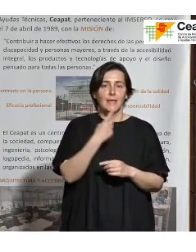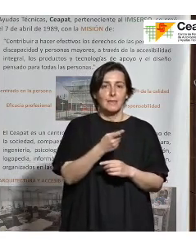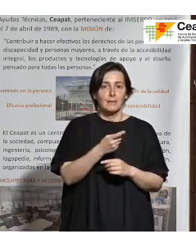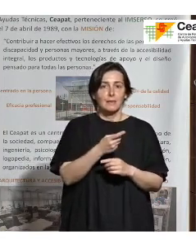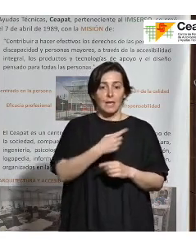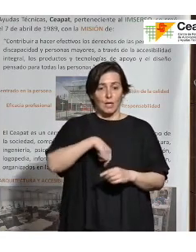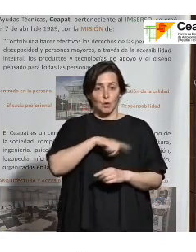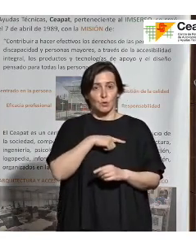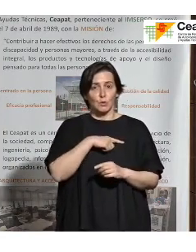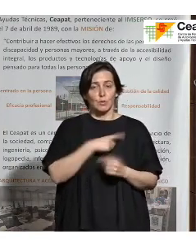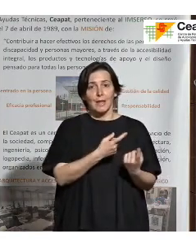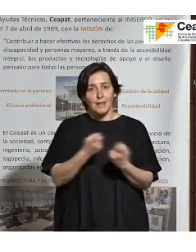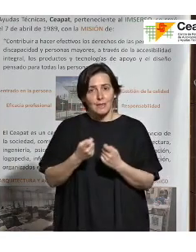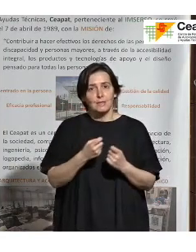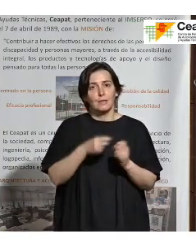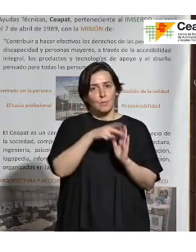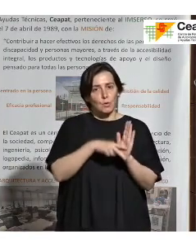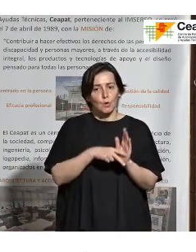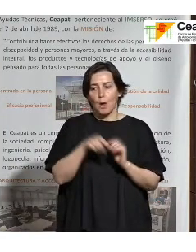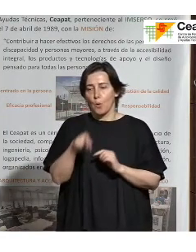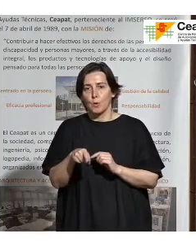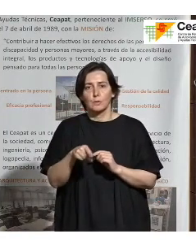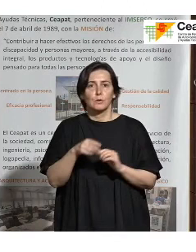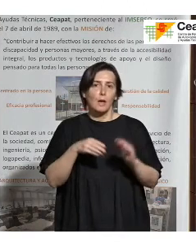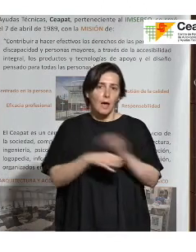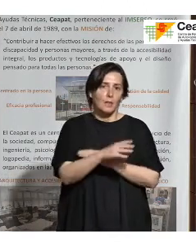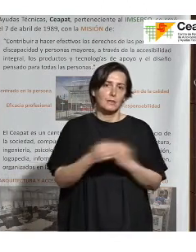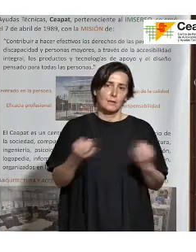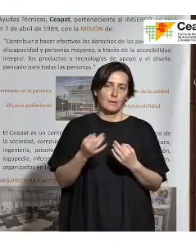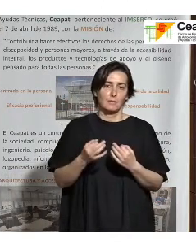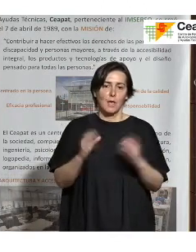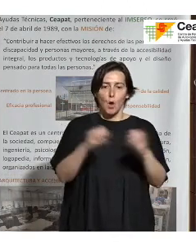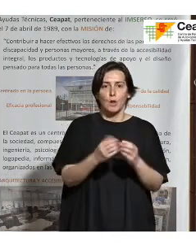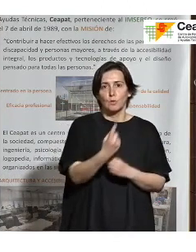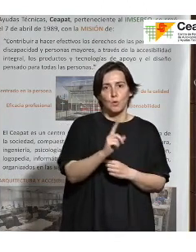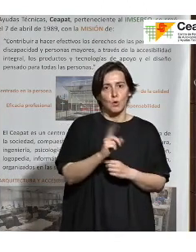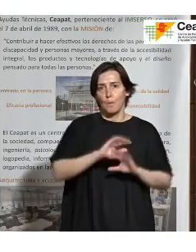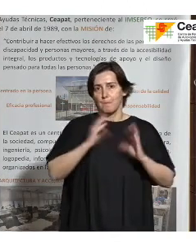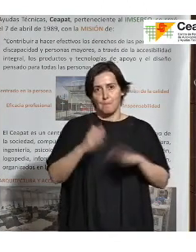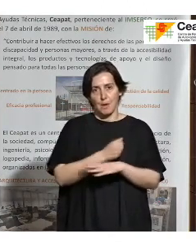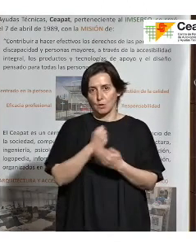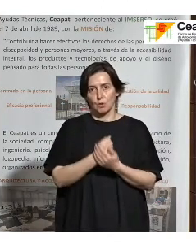necesitamos que esto sea accesible porque nos vale para todos y no para un colectivo concreto. Muchas gracias.